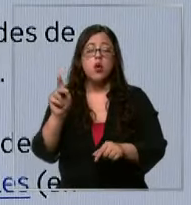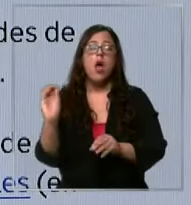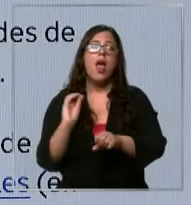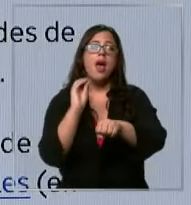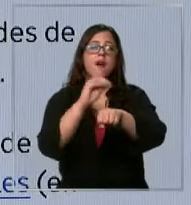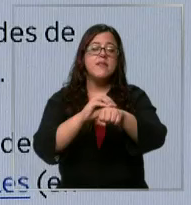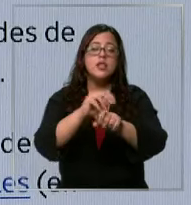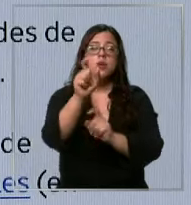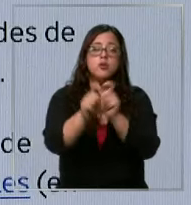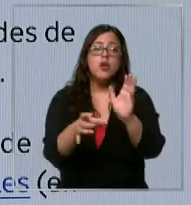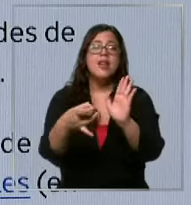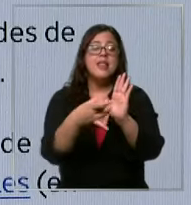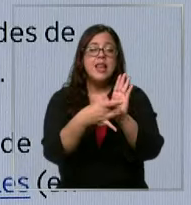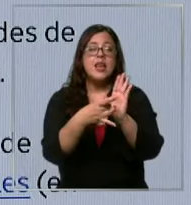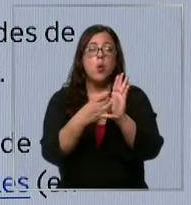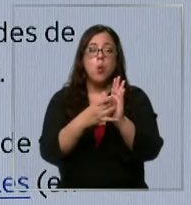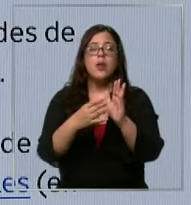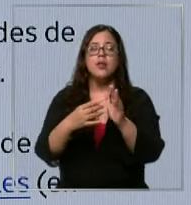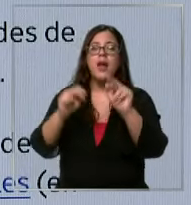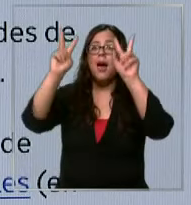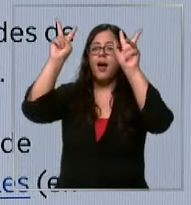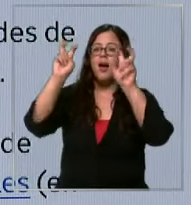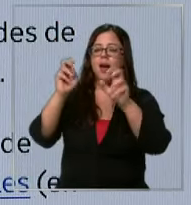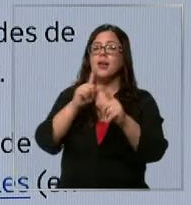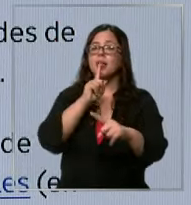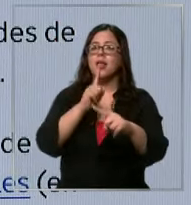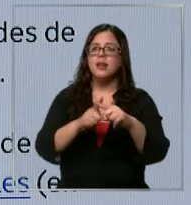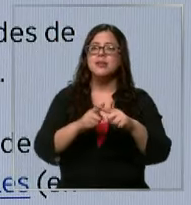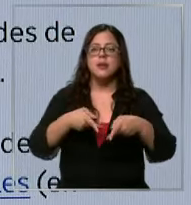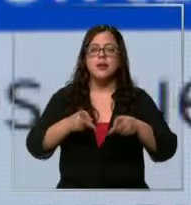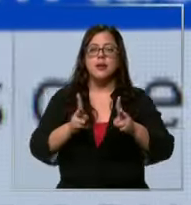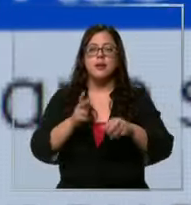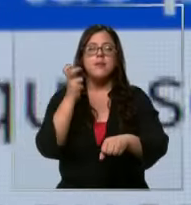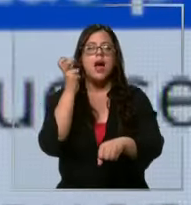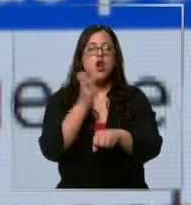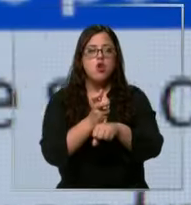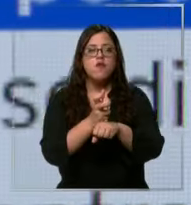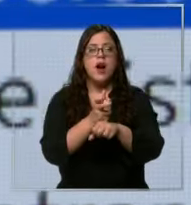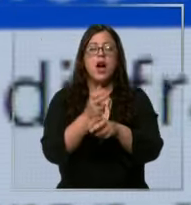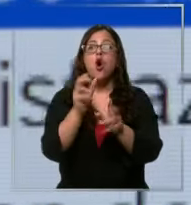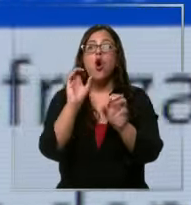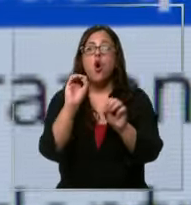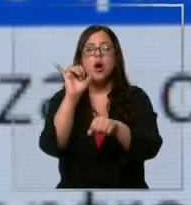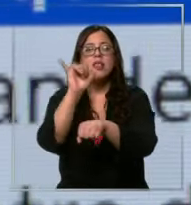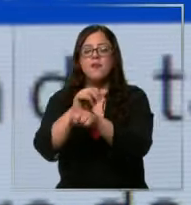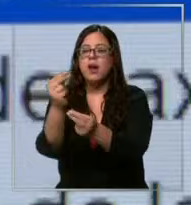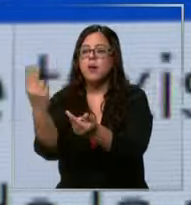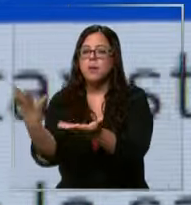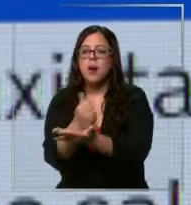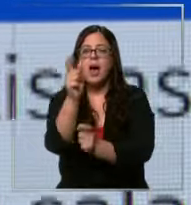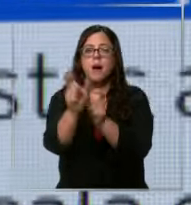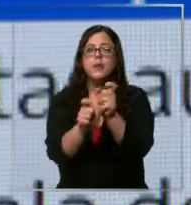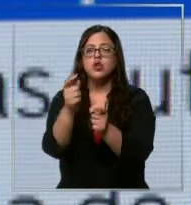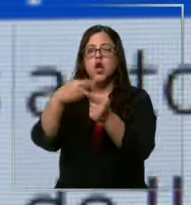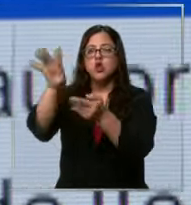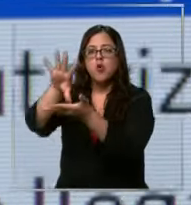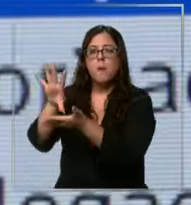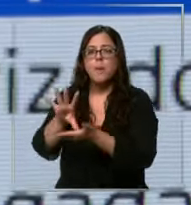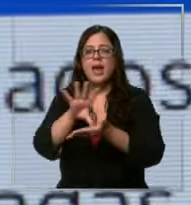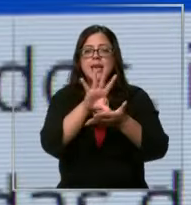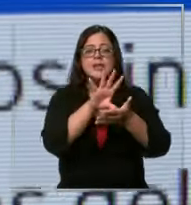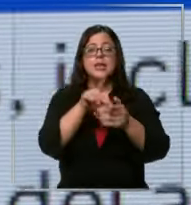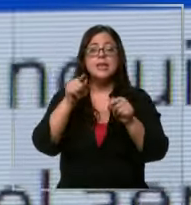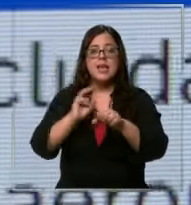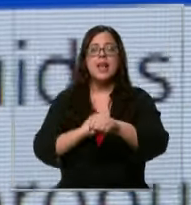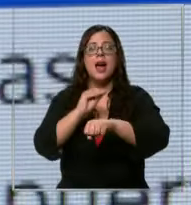país hay delincuentes que se hacen pasar por taxistas autorizados para robar o estafar con cobros excesivos a los pasajeros extranjeros. Aviso que en